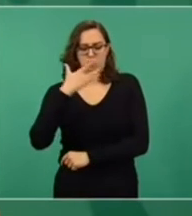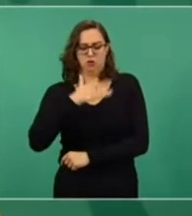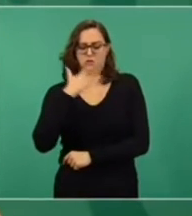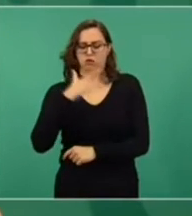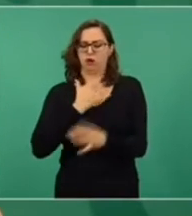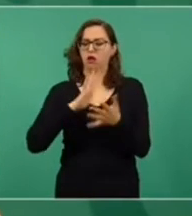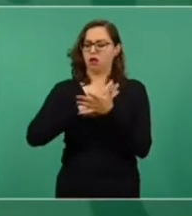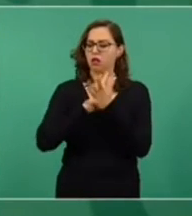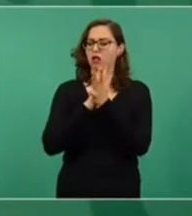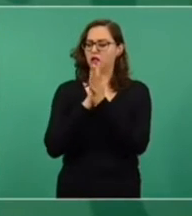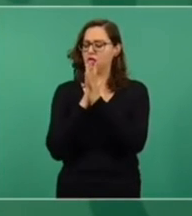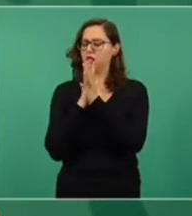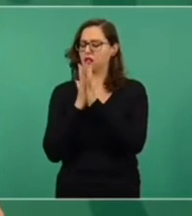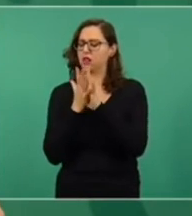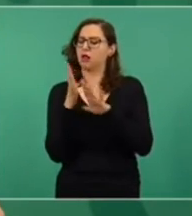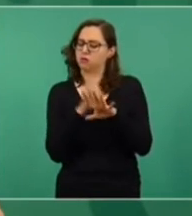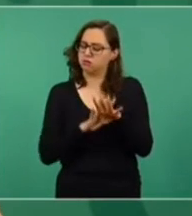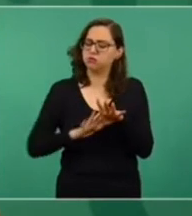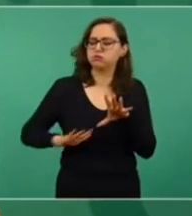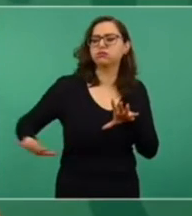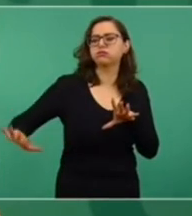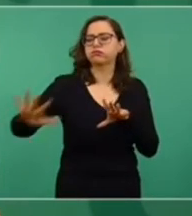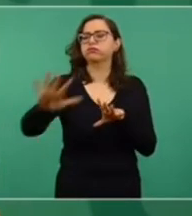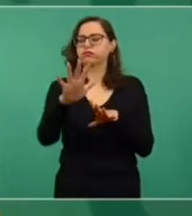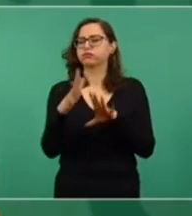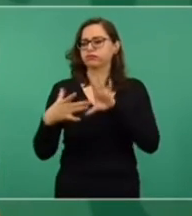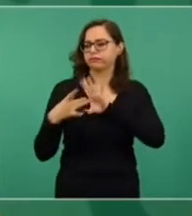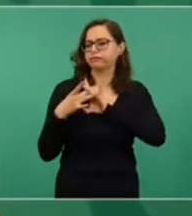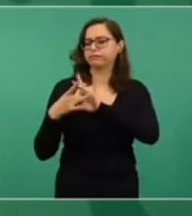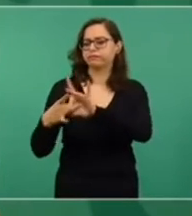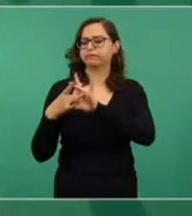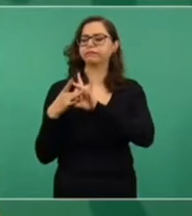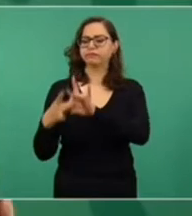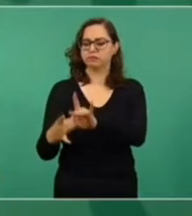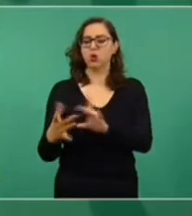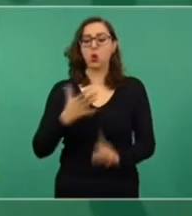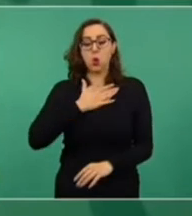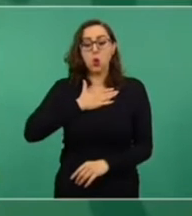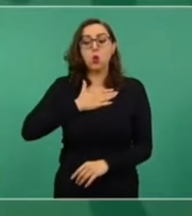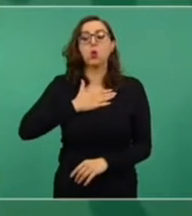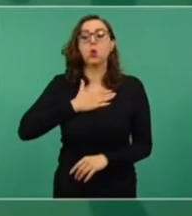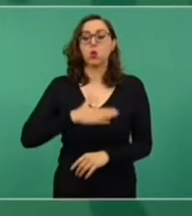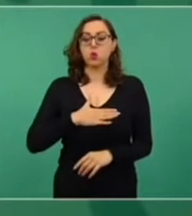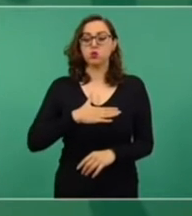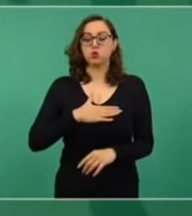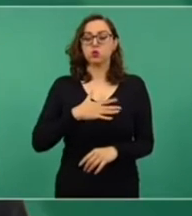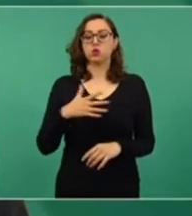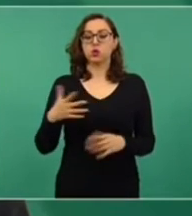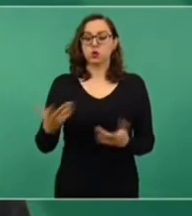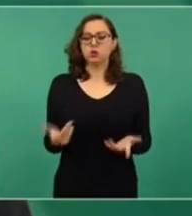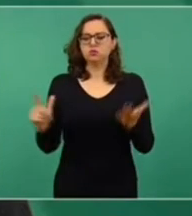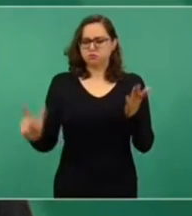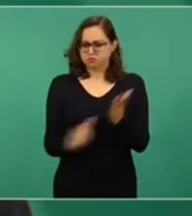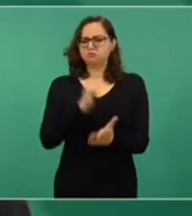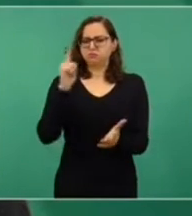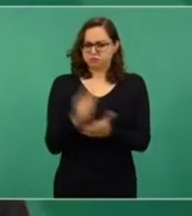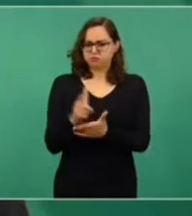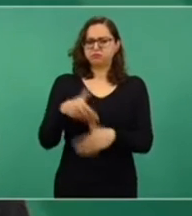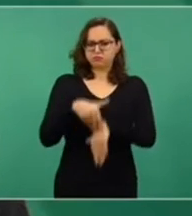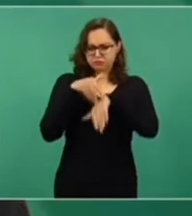hacer justicia sin apartarse de la legalidad.